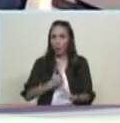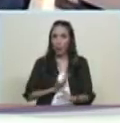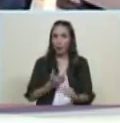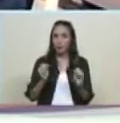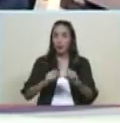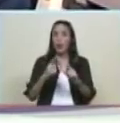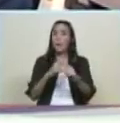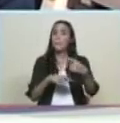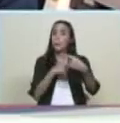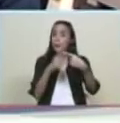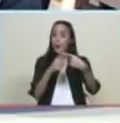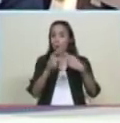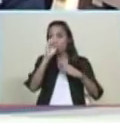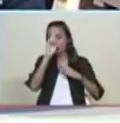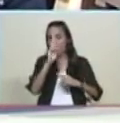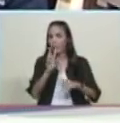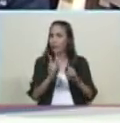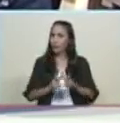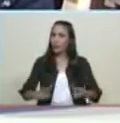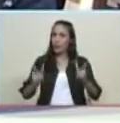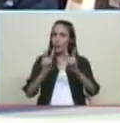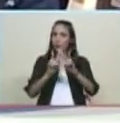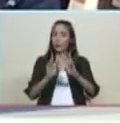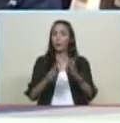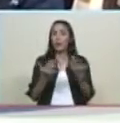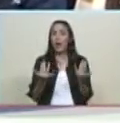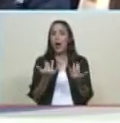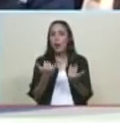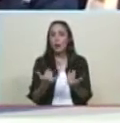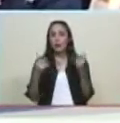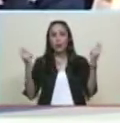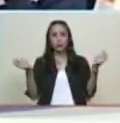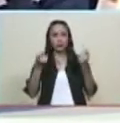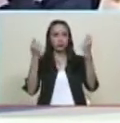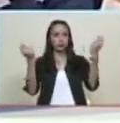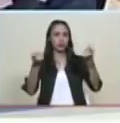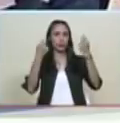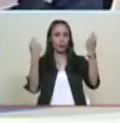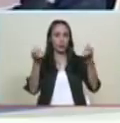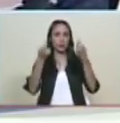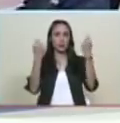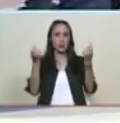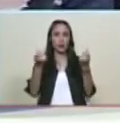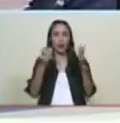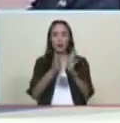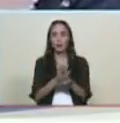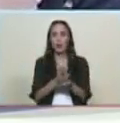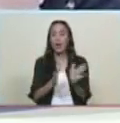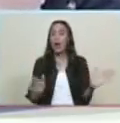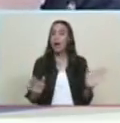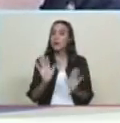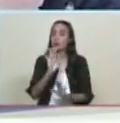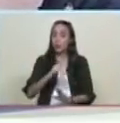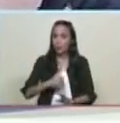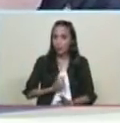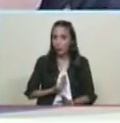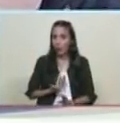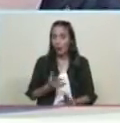primero es el respeto que vamos a la campaña electoral y si al final se inscribe el señor Henry Ramos Alup